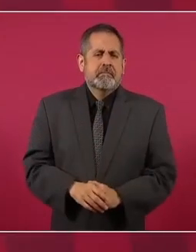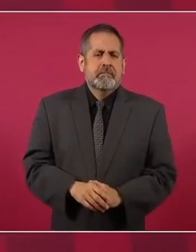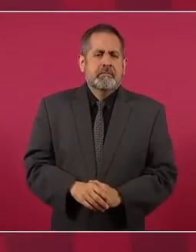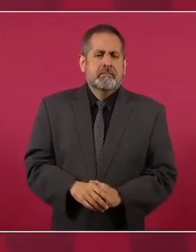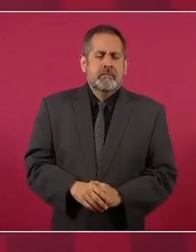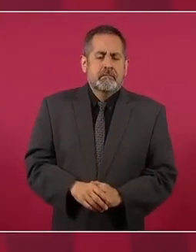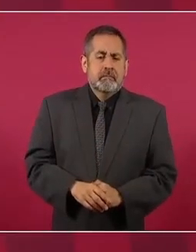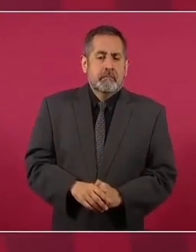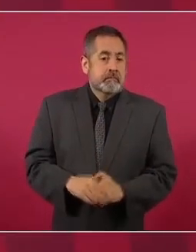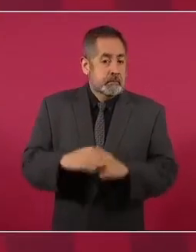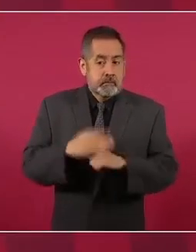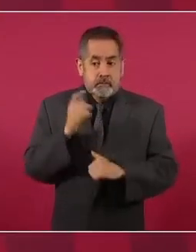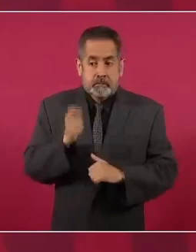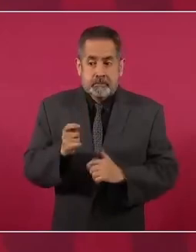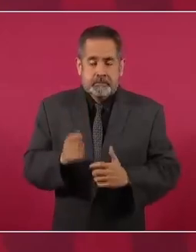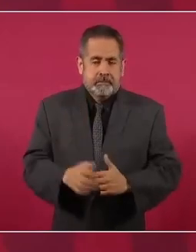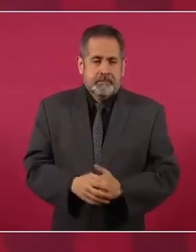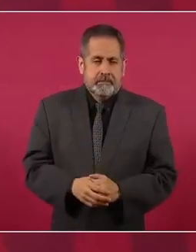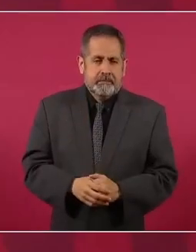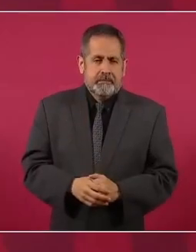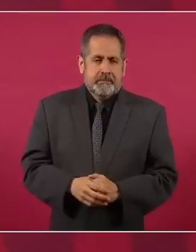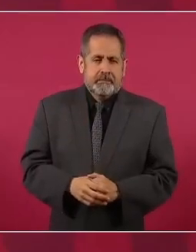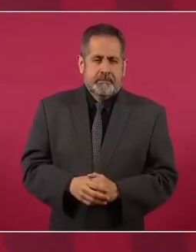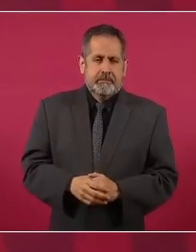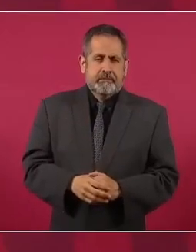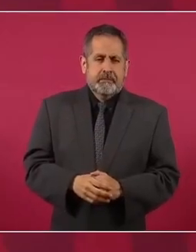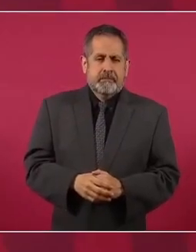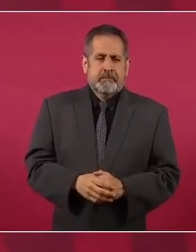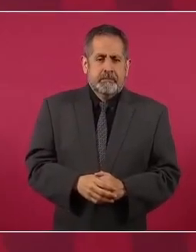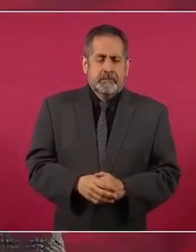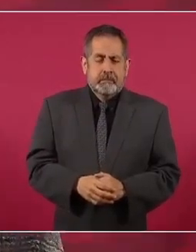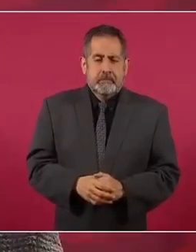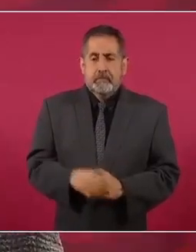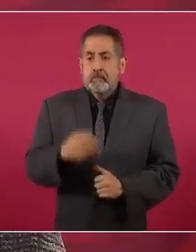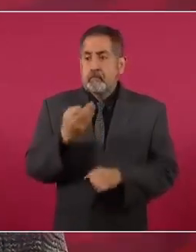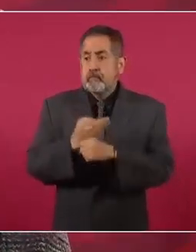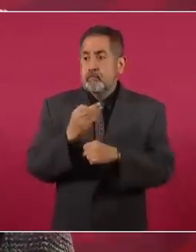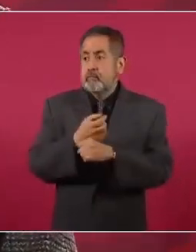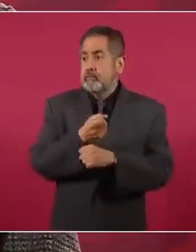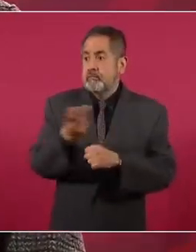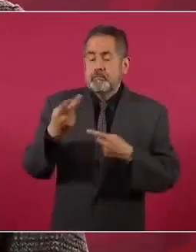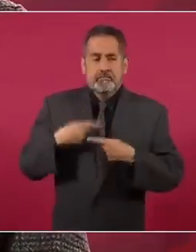porque hay más empleo que nunca,